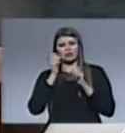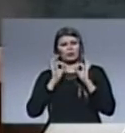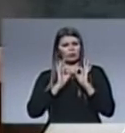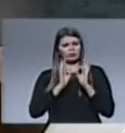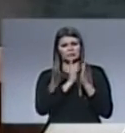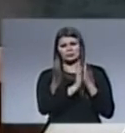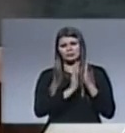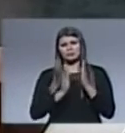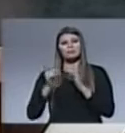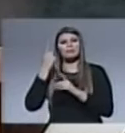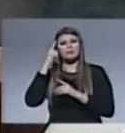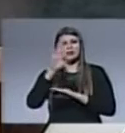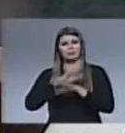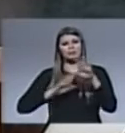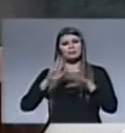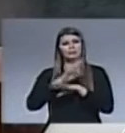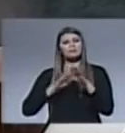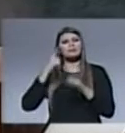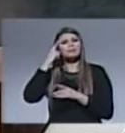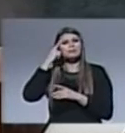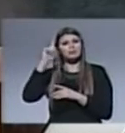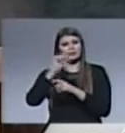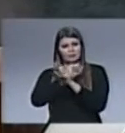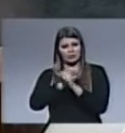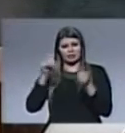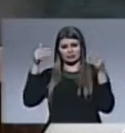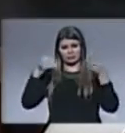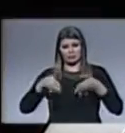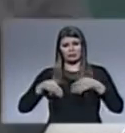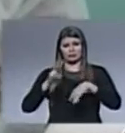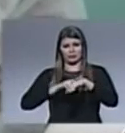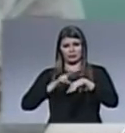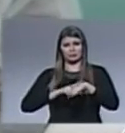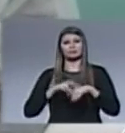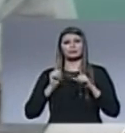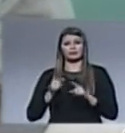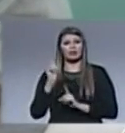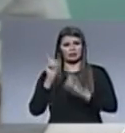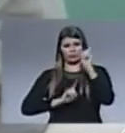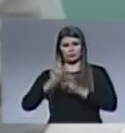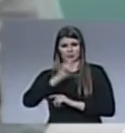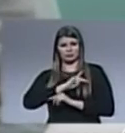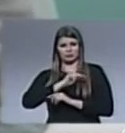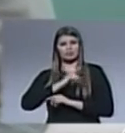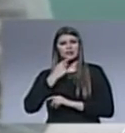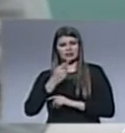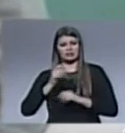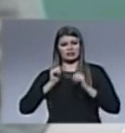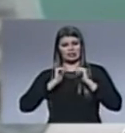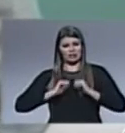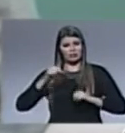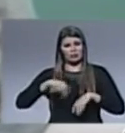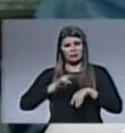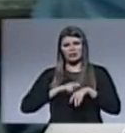ellos trajeron para acá, para el Paraguay. Según estudios científicos, la salud bucal en el